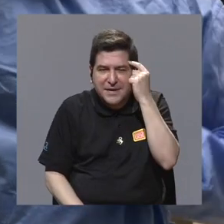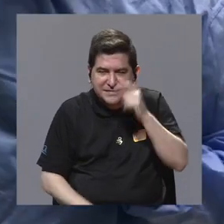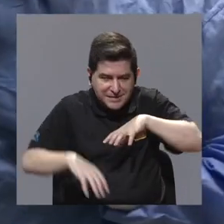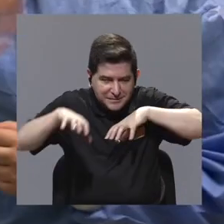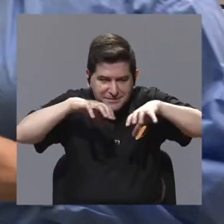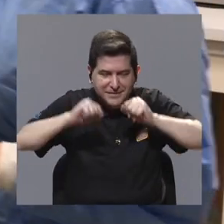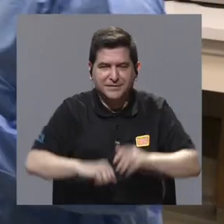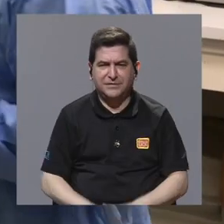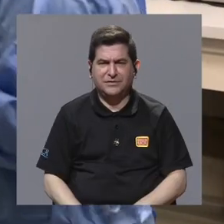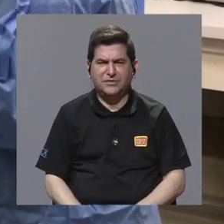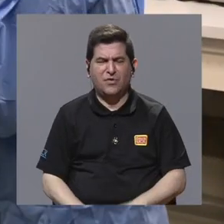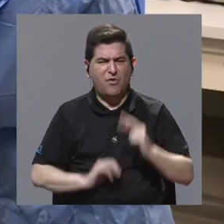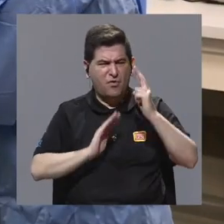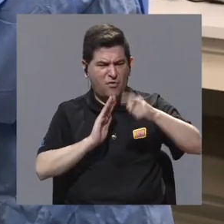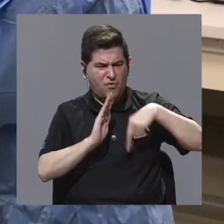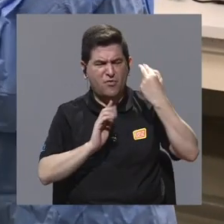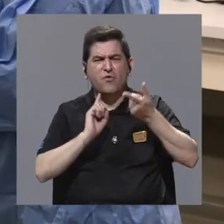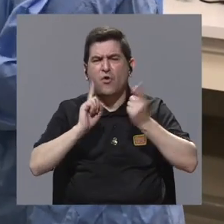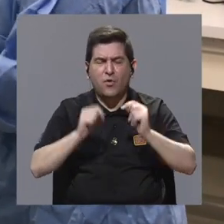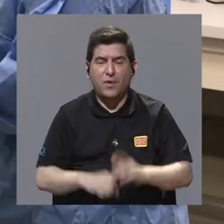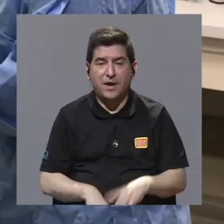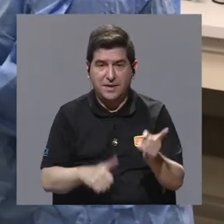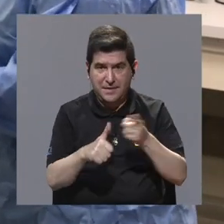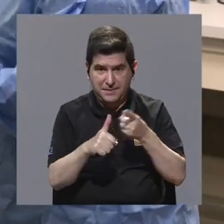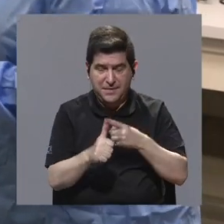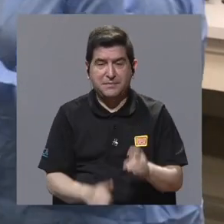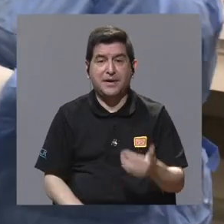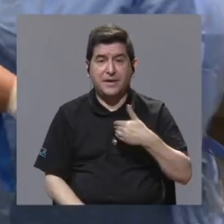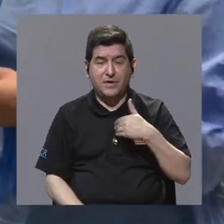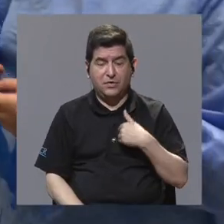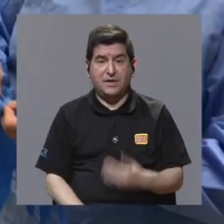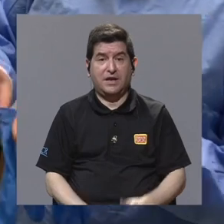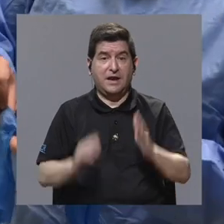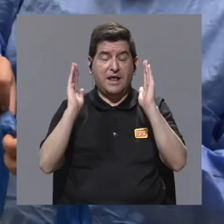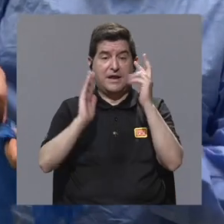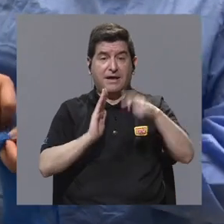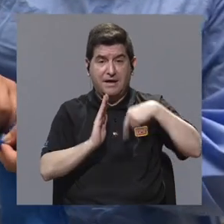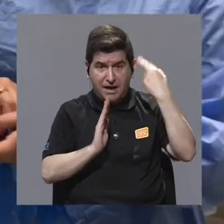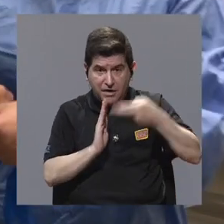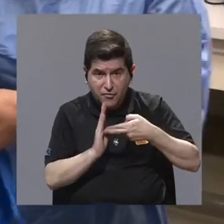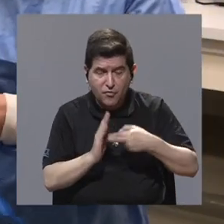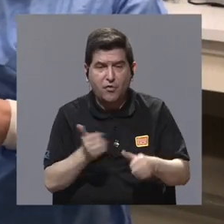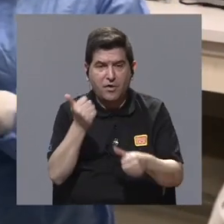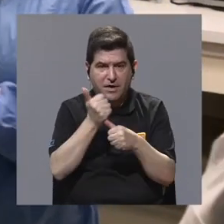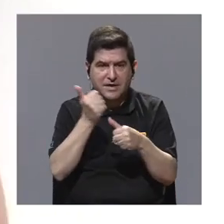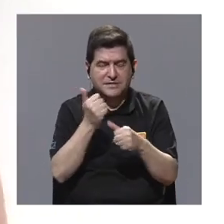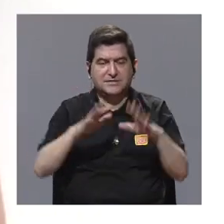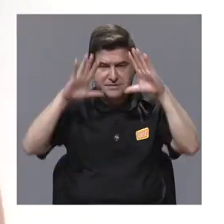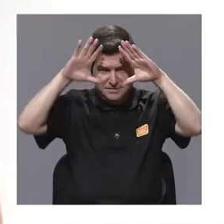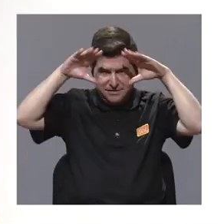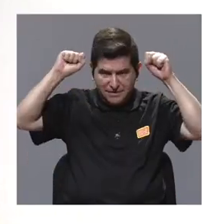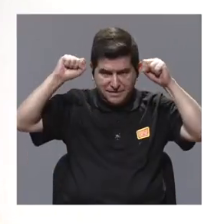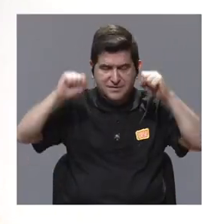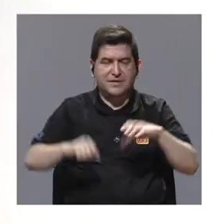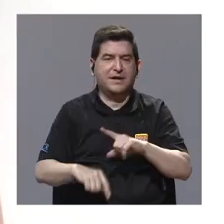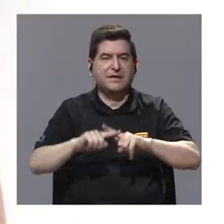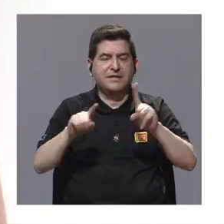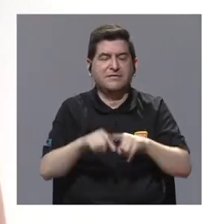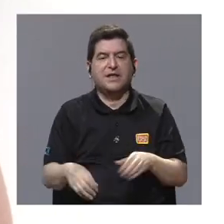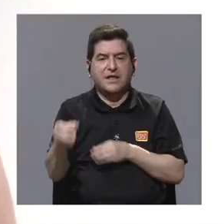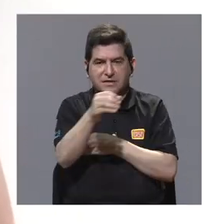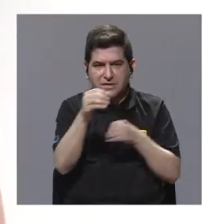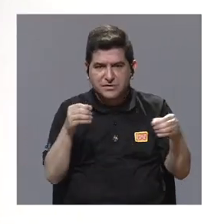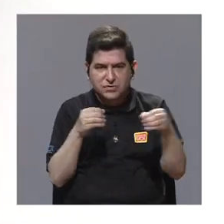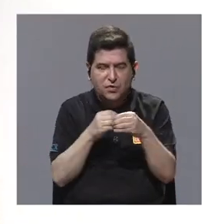Entonces, ¿qué papel podrían tener? Bueno, lo primero es que podrían tener un enorme papel de asesorar a las embajadas y a las visiones diplomáticas